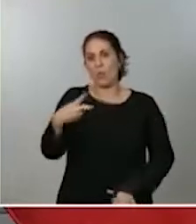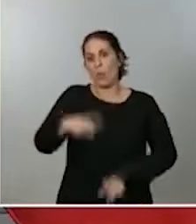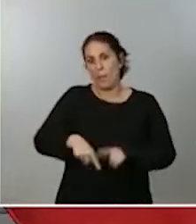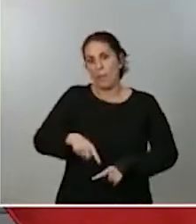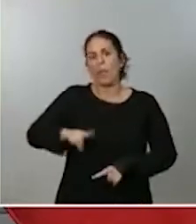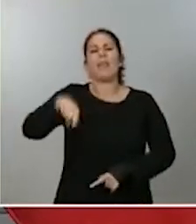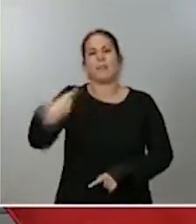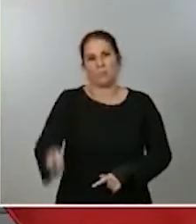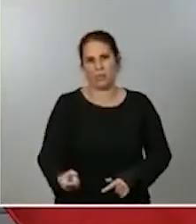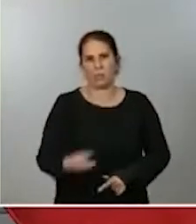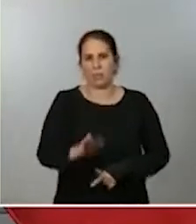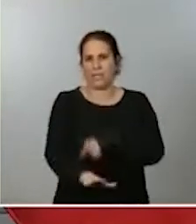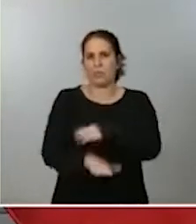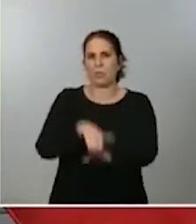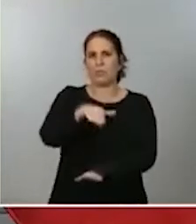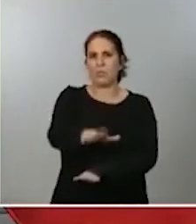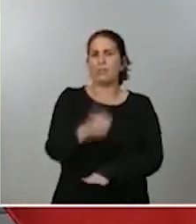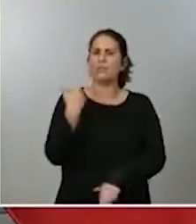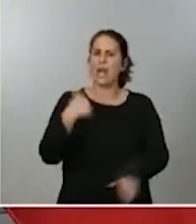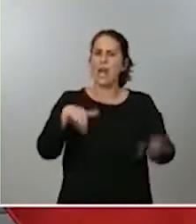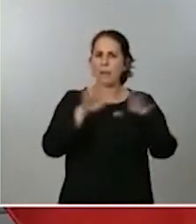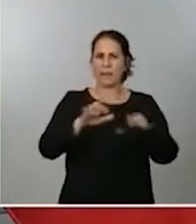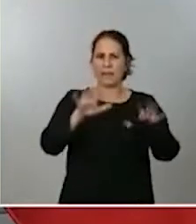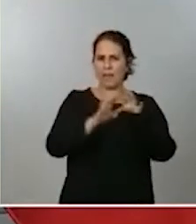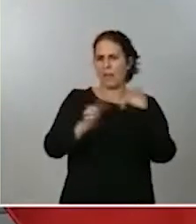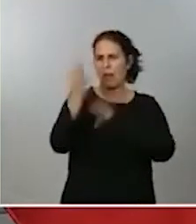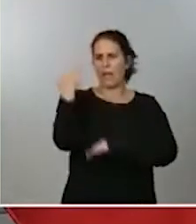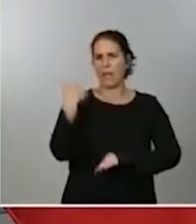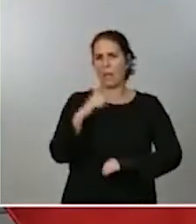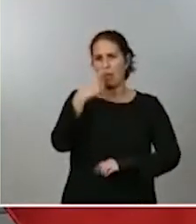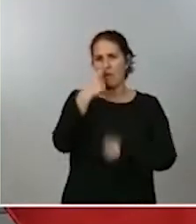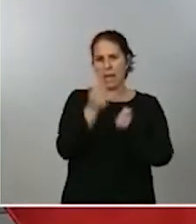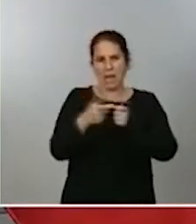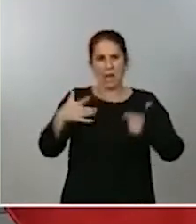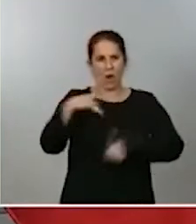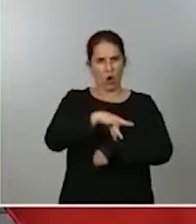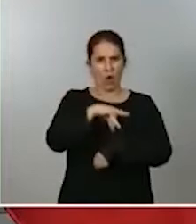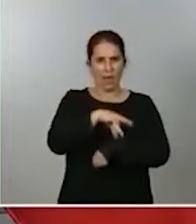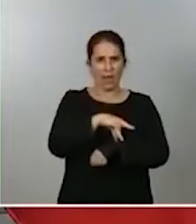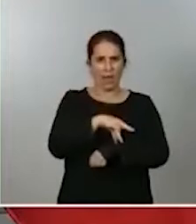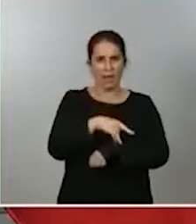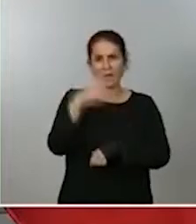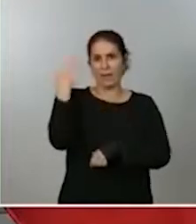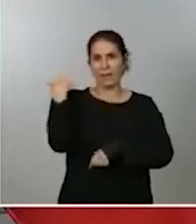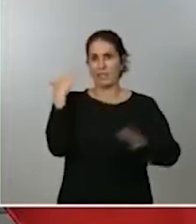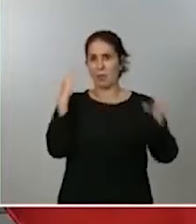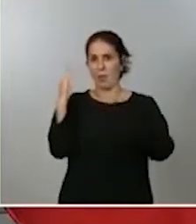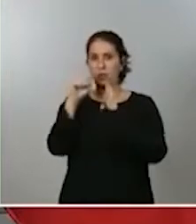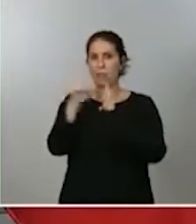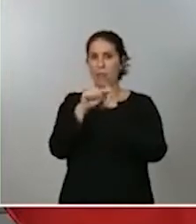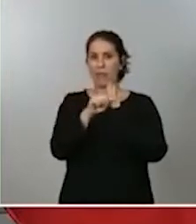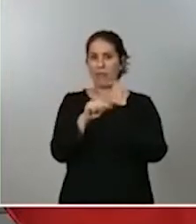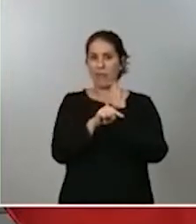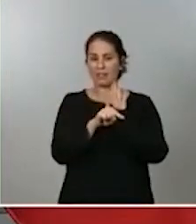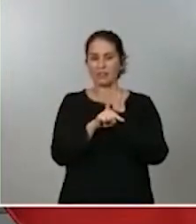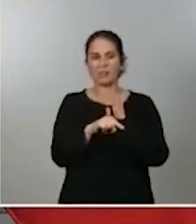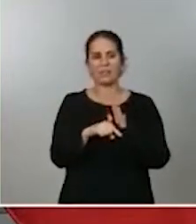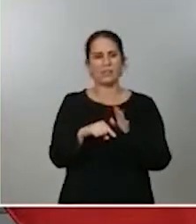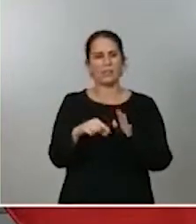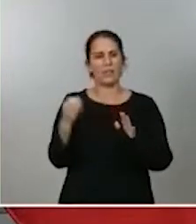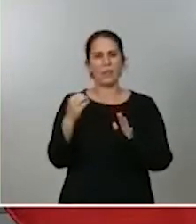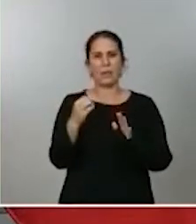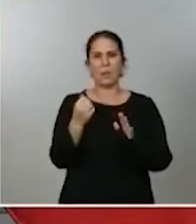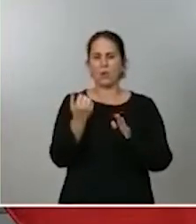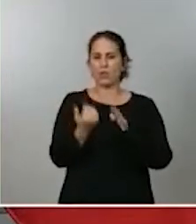realizado durante la primera oleada, recordarán los ciudadanos, en donde, cuando se aplicaban las medidas, había que demorar unos cuantos días para ver